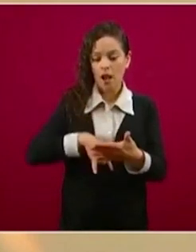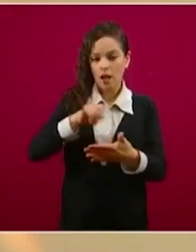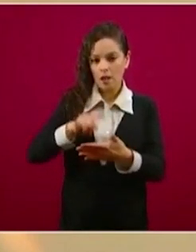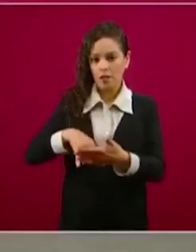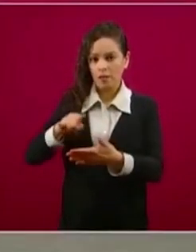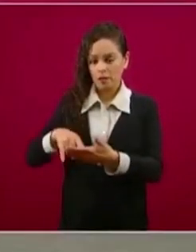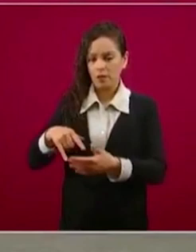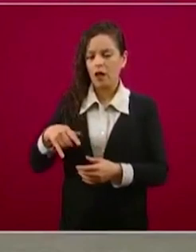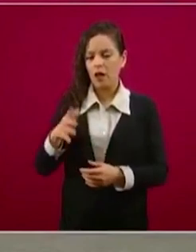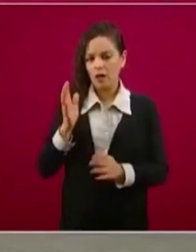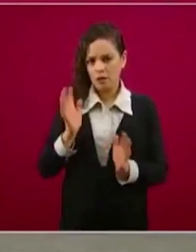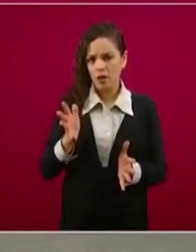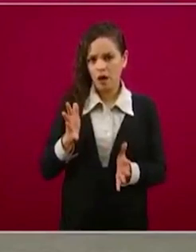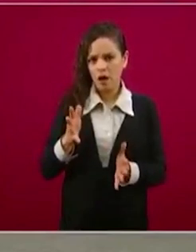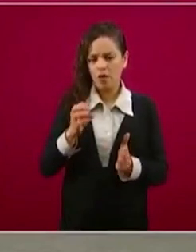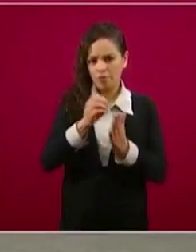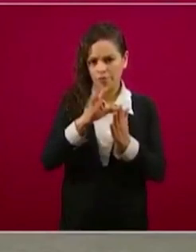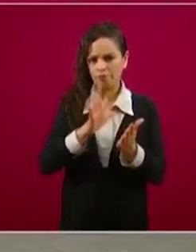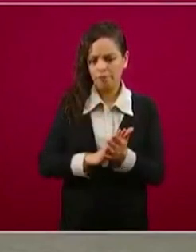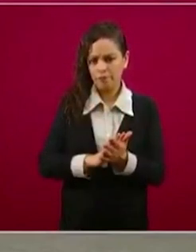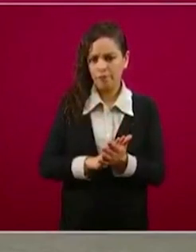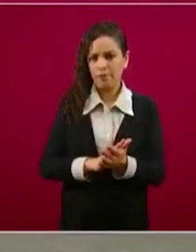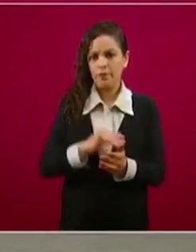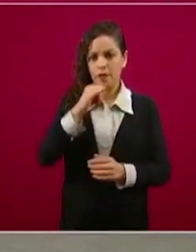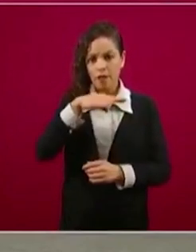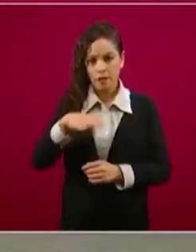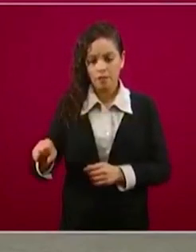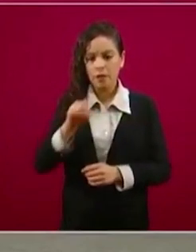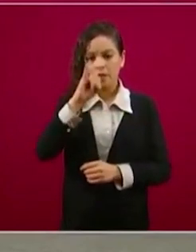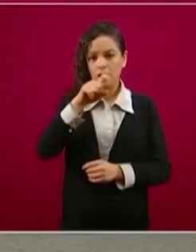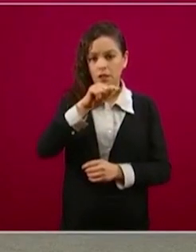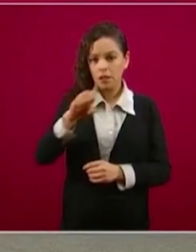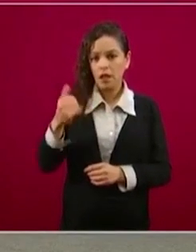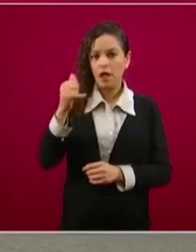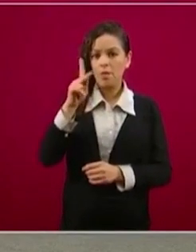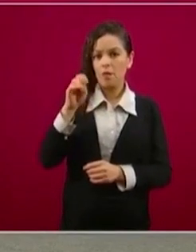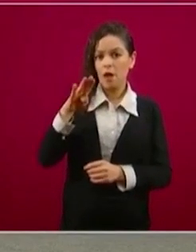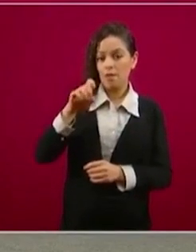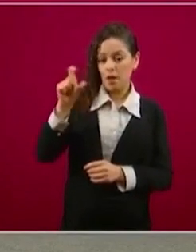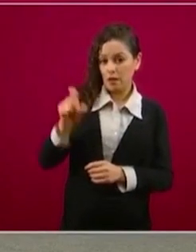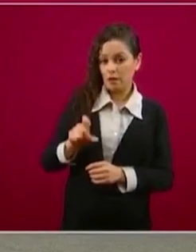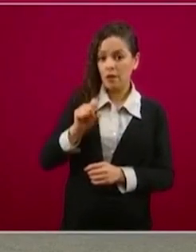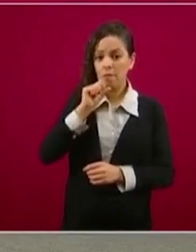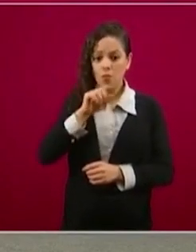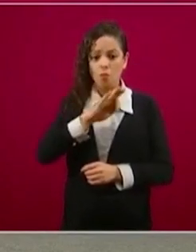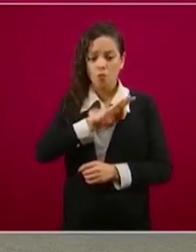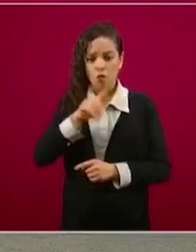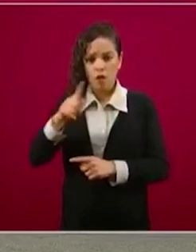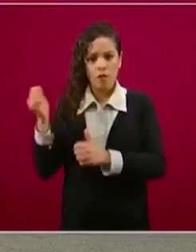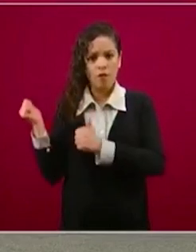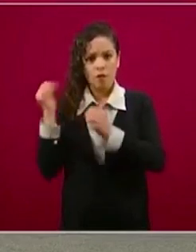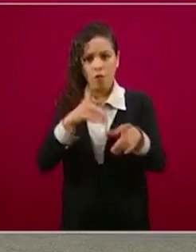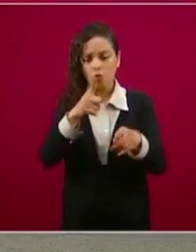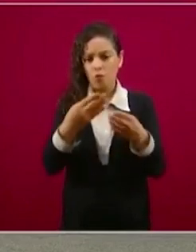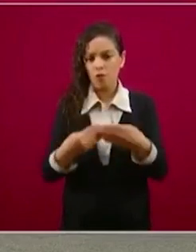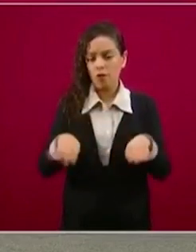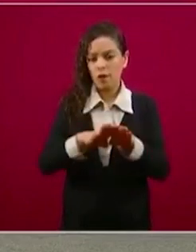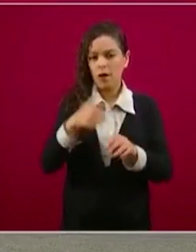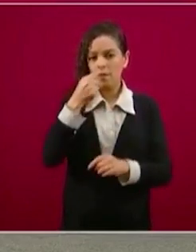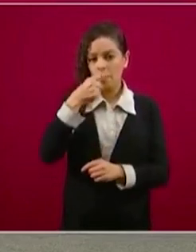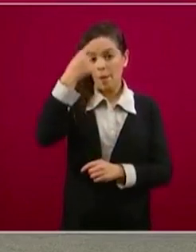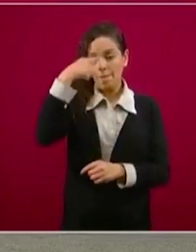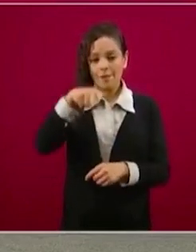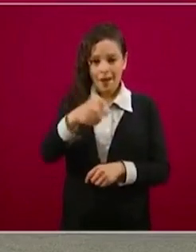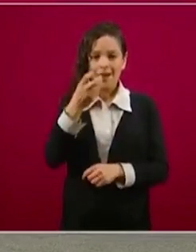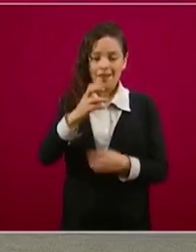instituciones, el Seguro, el Issste y también Pemex, es que se puedan mandar los medicamentos a la casa precisamente para que no tengan